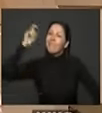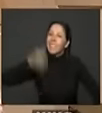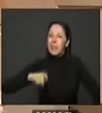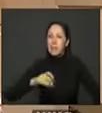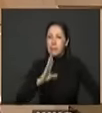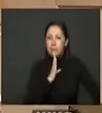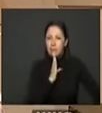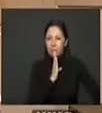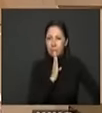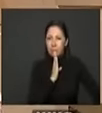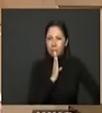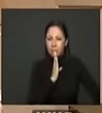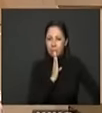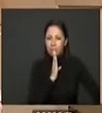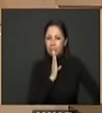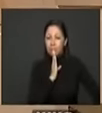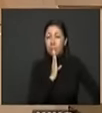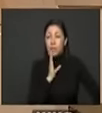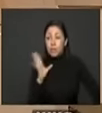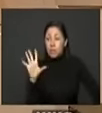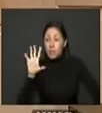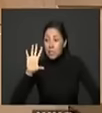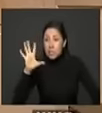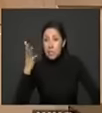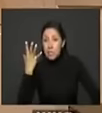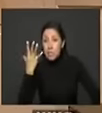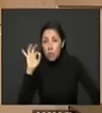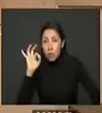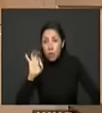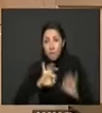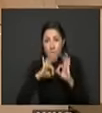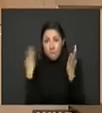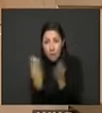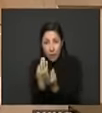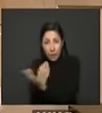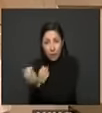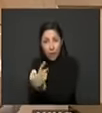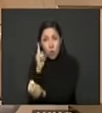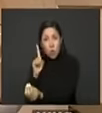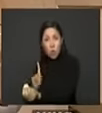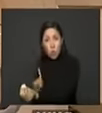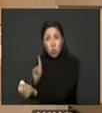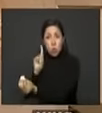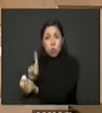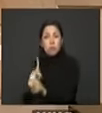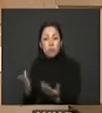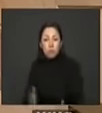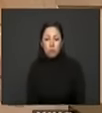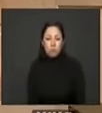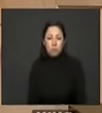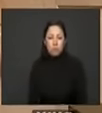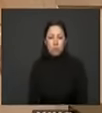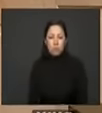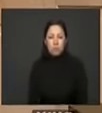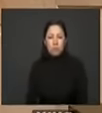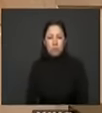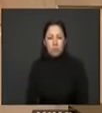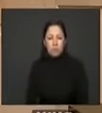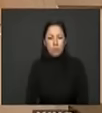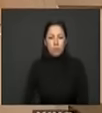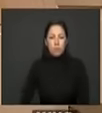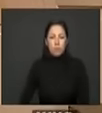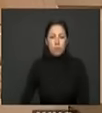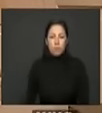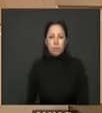por máximo 50 familias campesinas las humatas fracasaron no porque se llamaran humatas ni porque